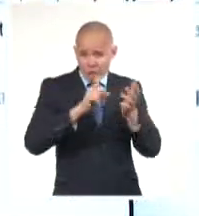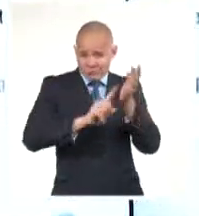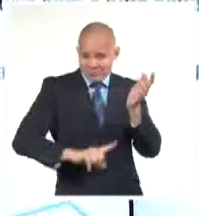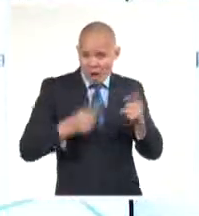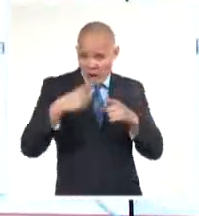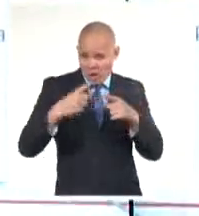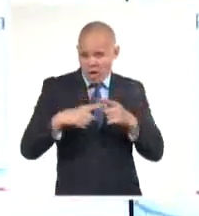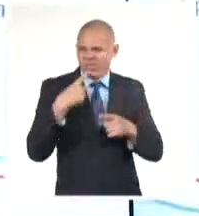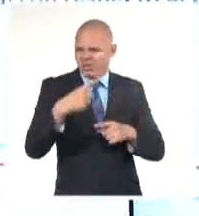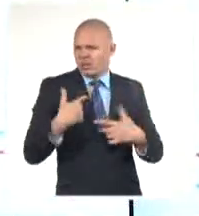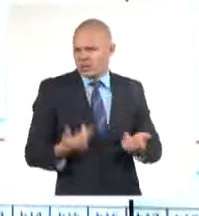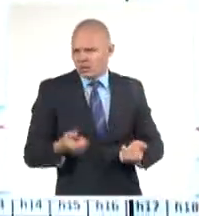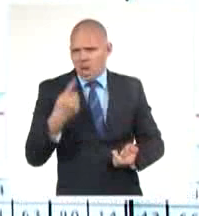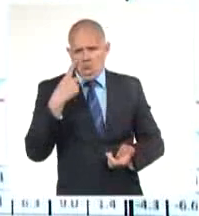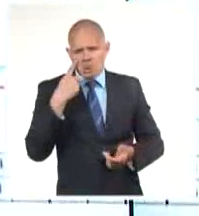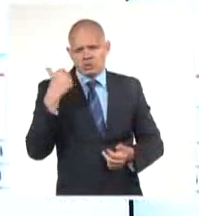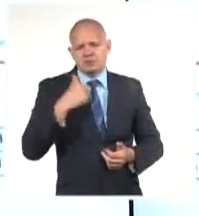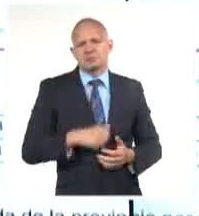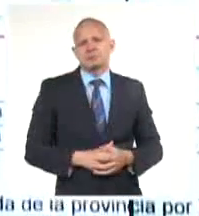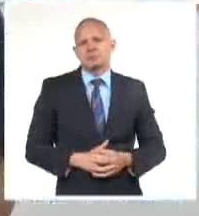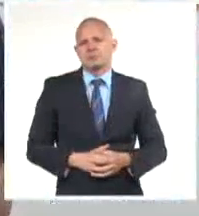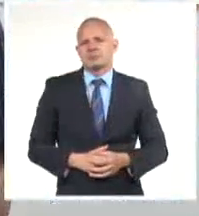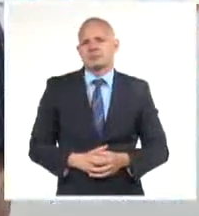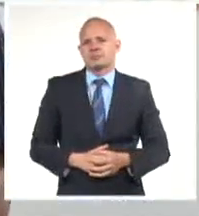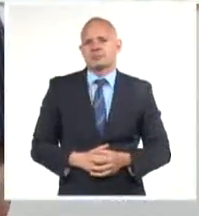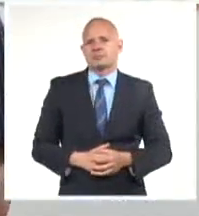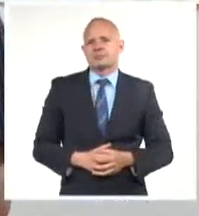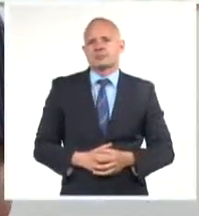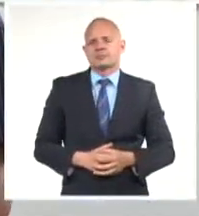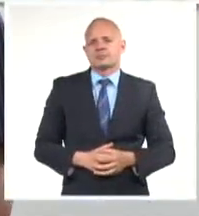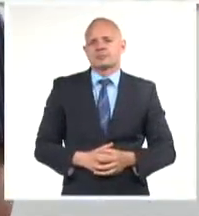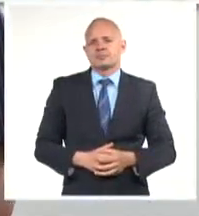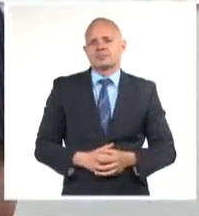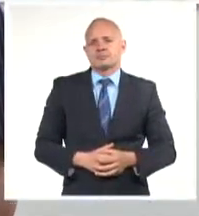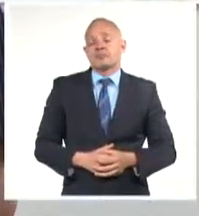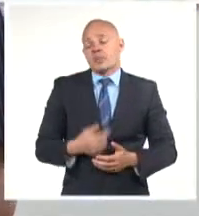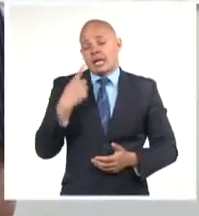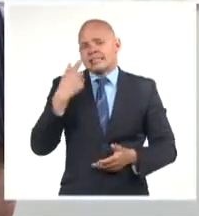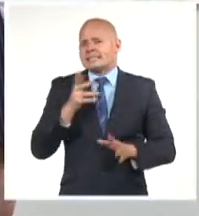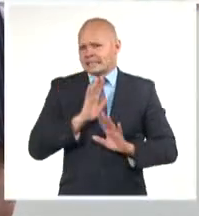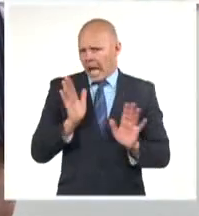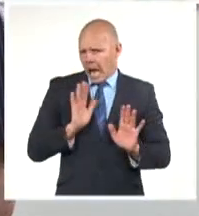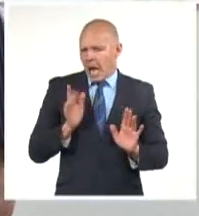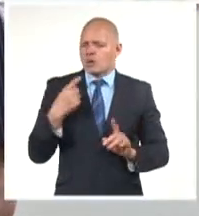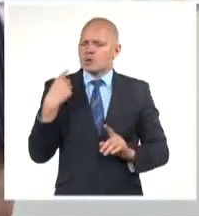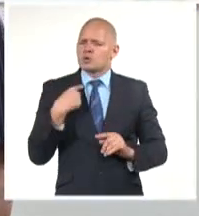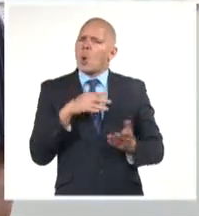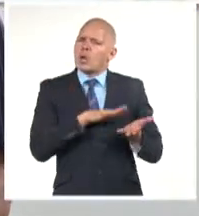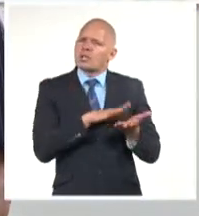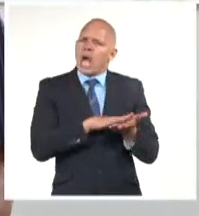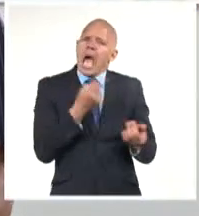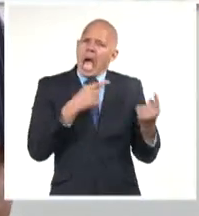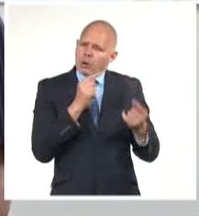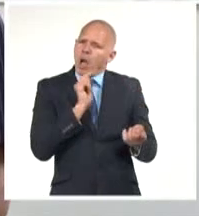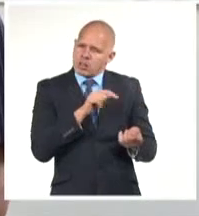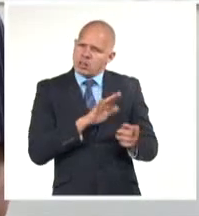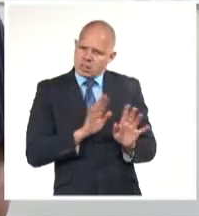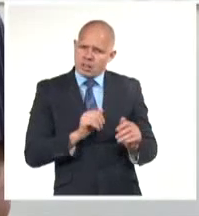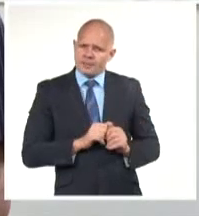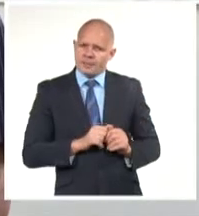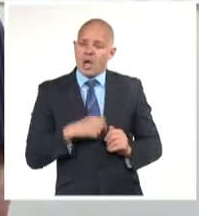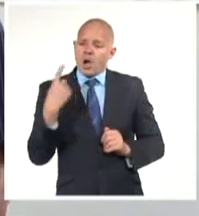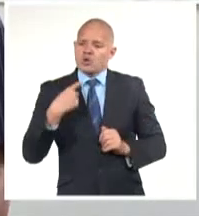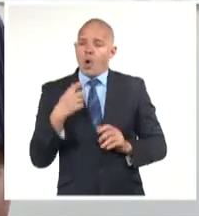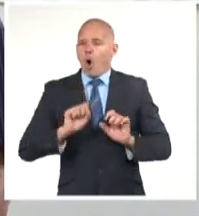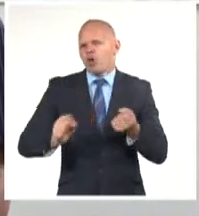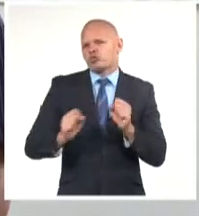la ONURE. Vamos a escuchar qué fue lo que nos dijo. Definitivamente hay reservas. Estamos diciendo que el total de controles que se hacen